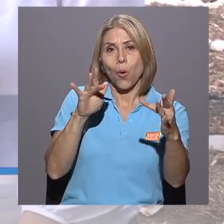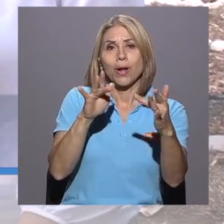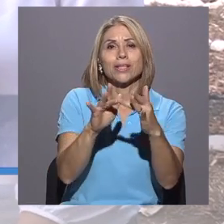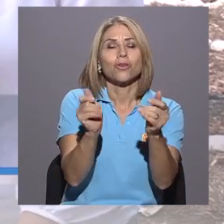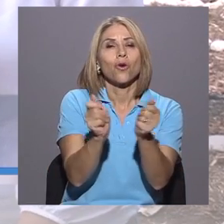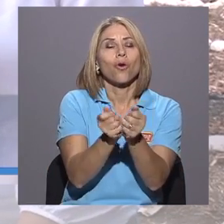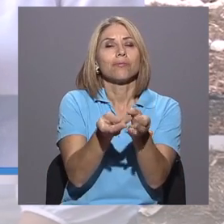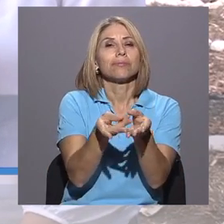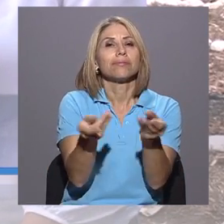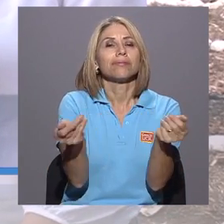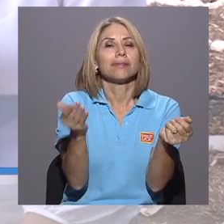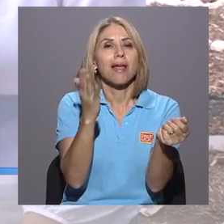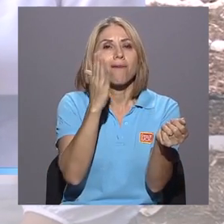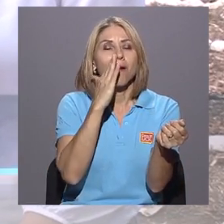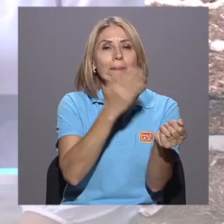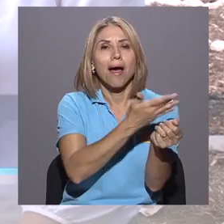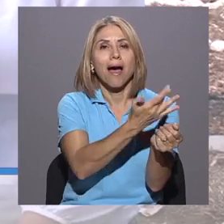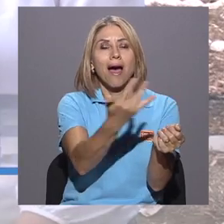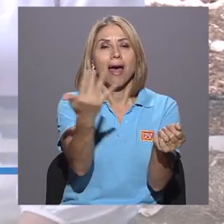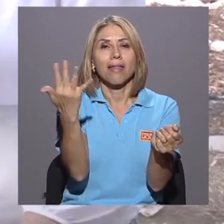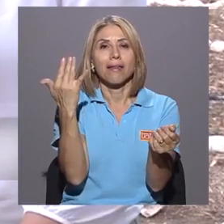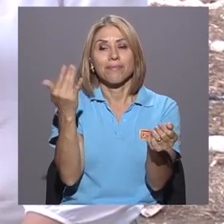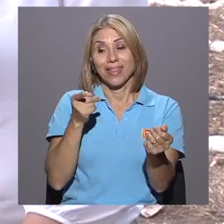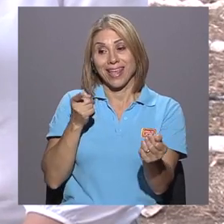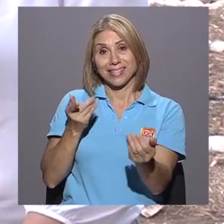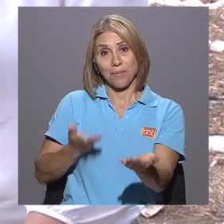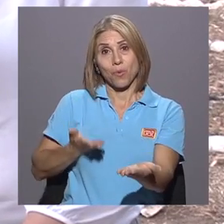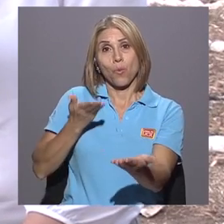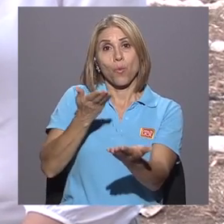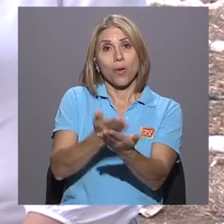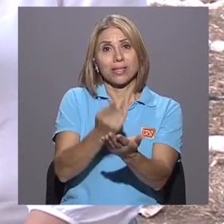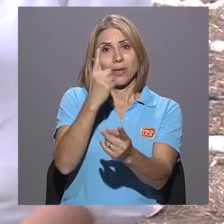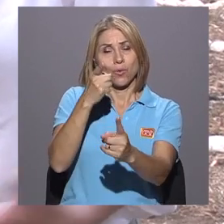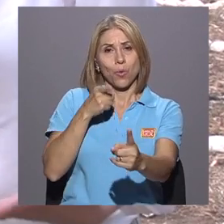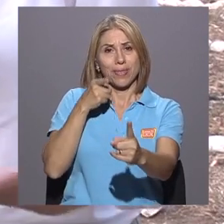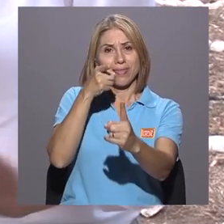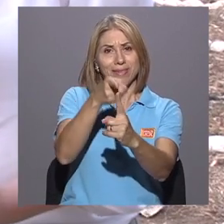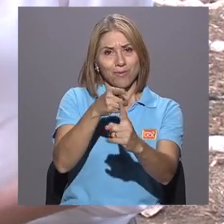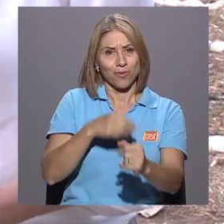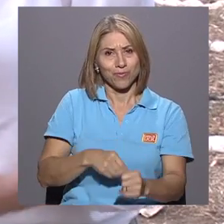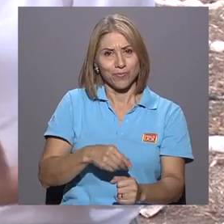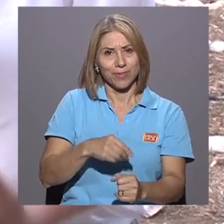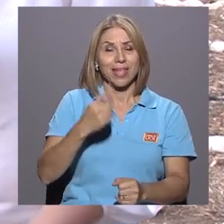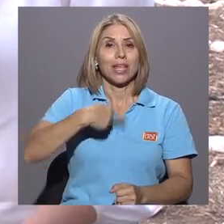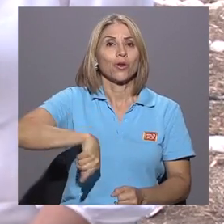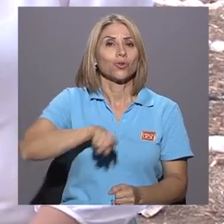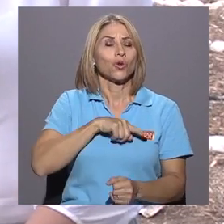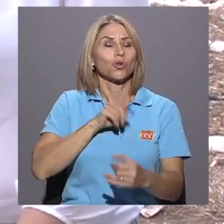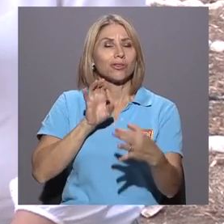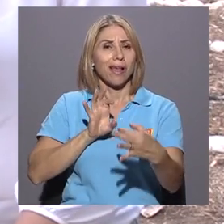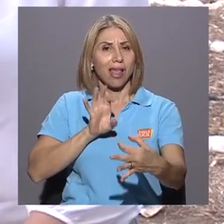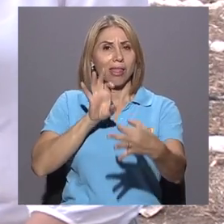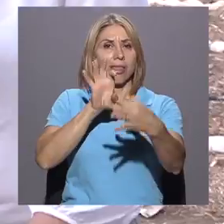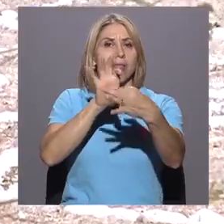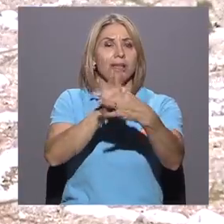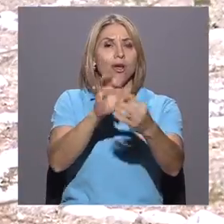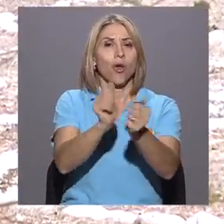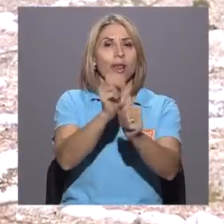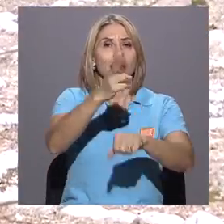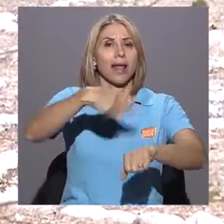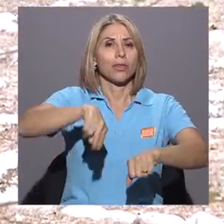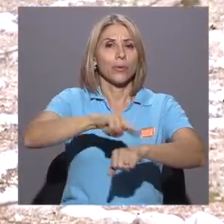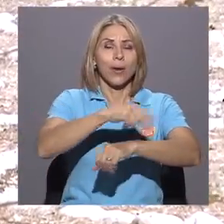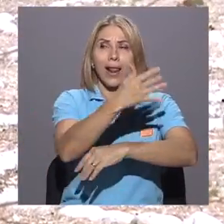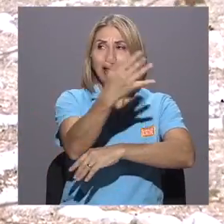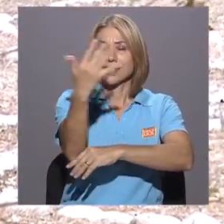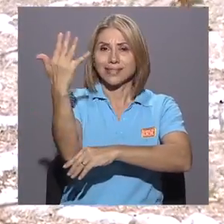propuesta que tuvimos y que nace con el objetivo de conectarnos, de hacer un vínculo con la naturaleza.